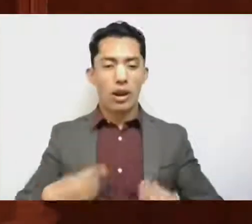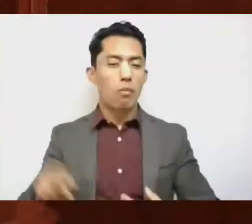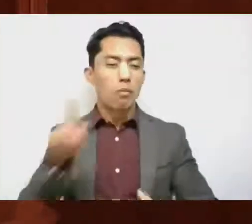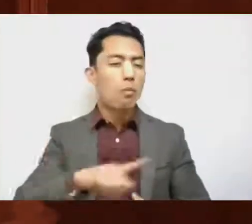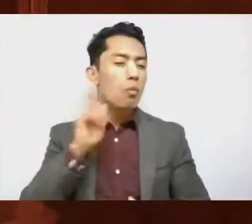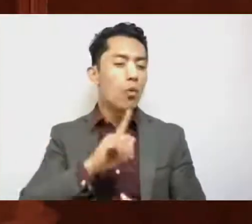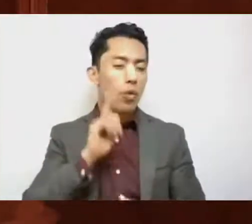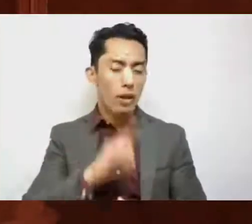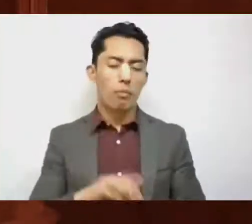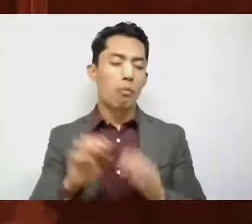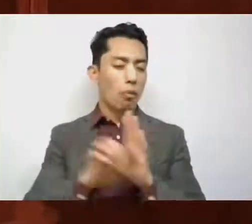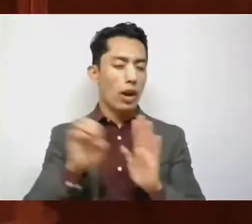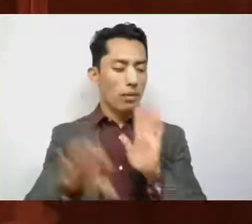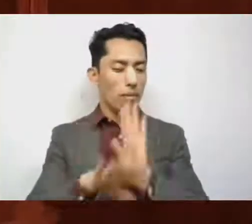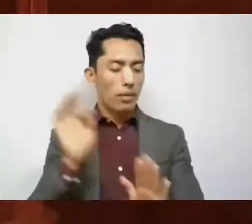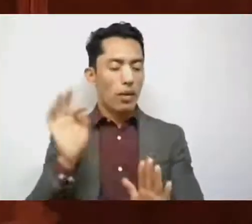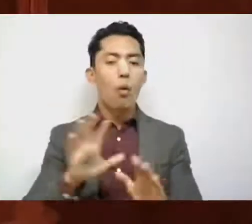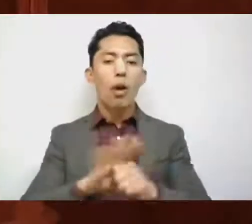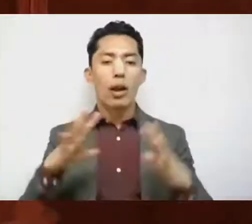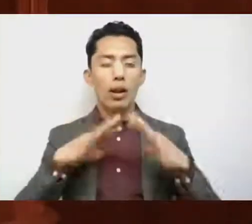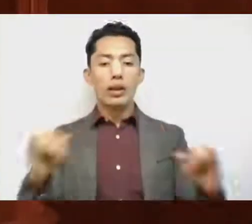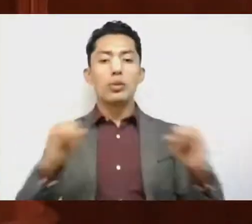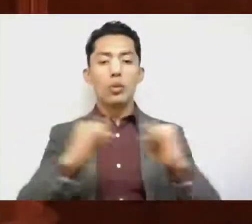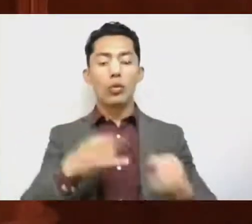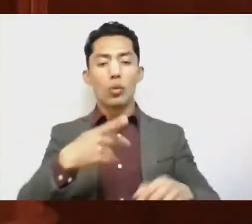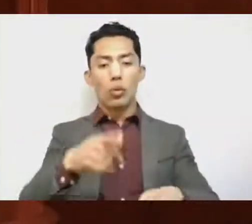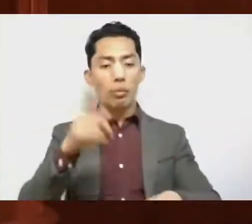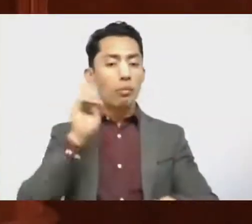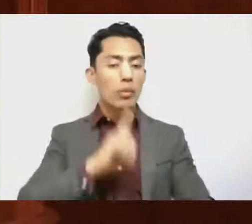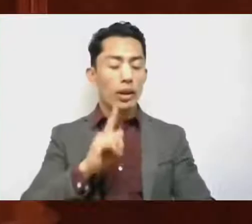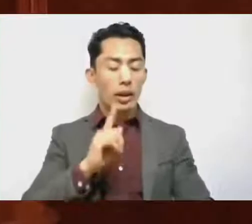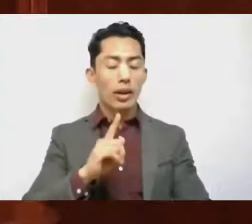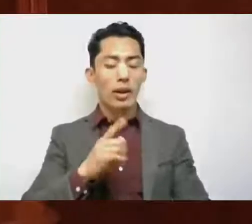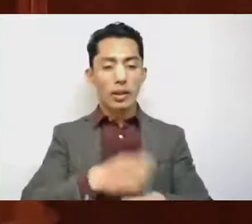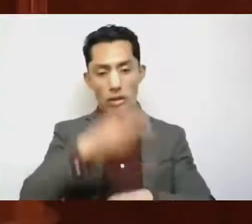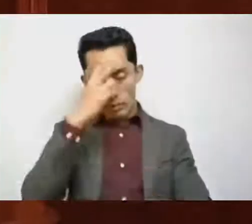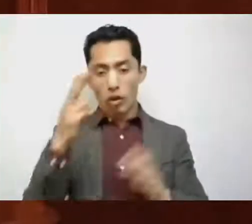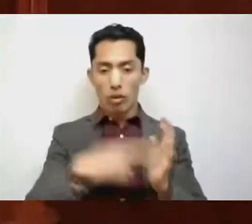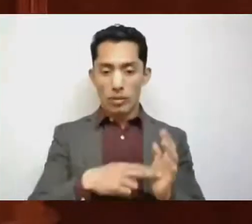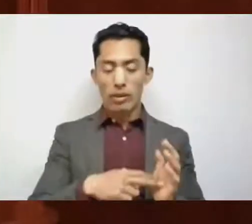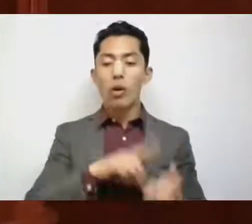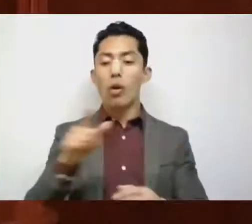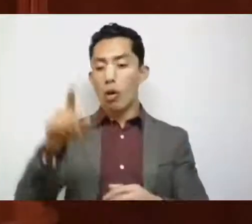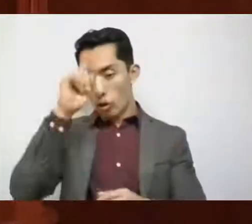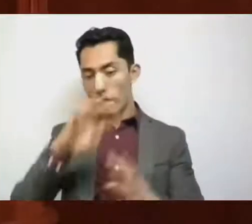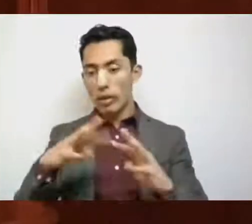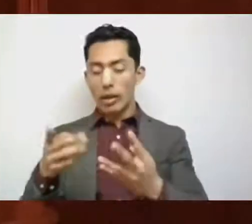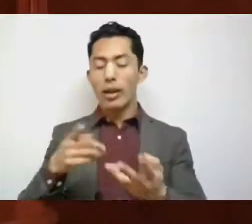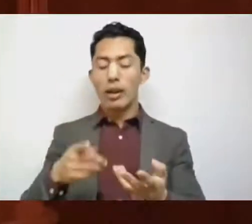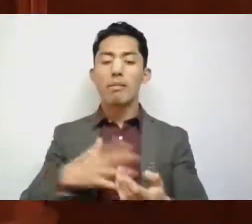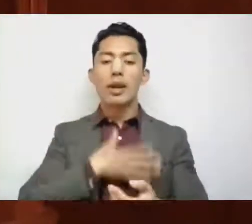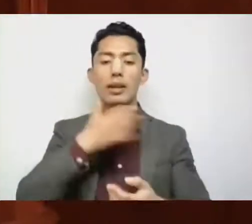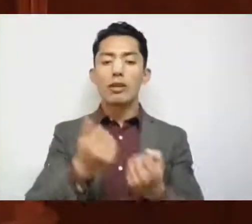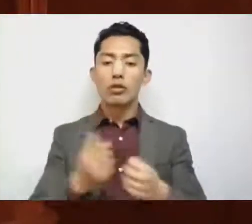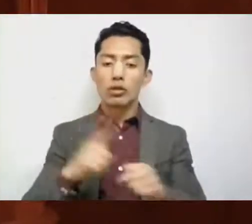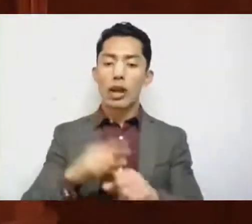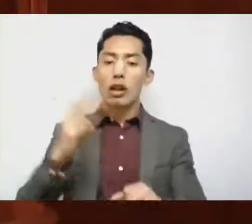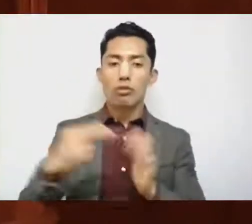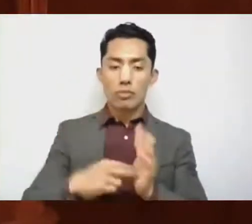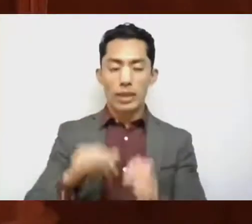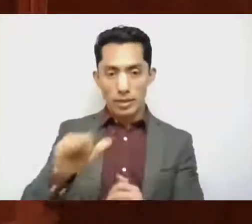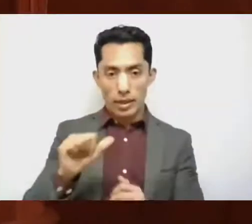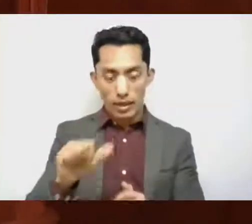mencionar algunas, como la creación del Instituto Mexiquense de la Mujer en el año 2000, el Consejo Estatal de la Mujer y Bienestar Social en el 2016